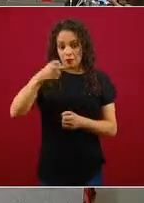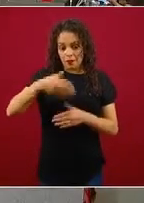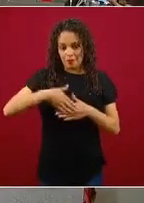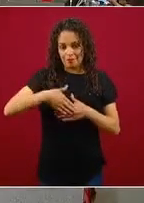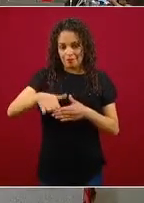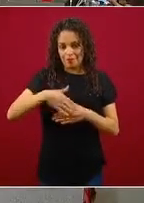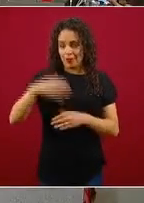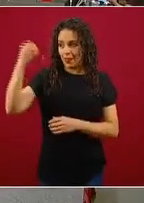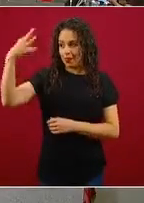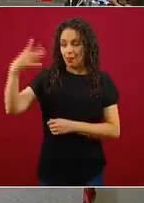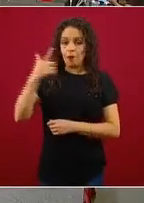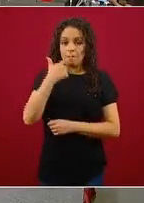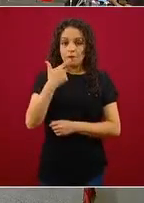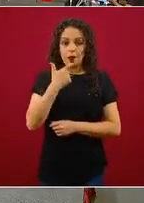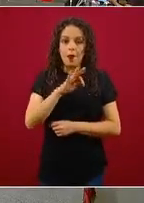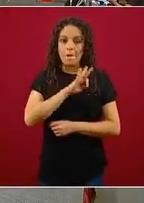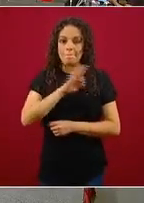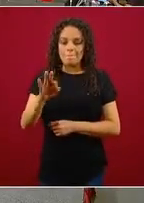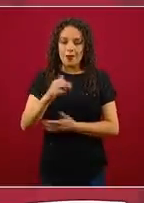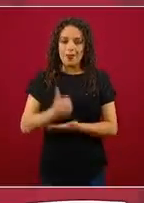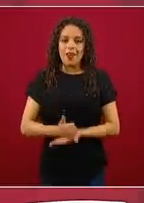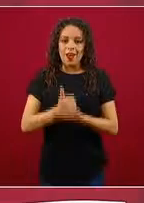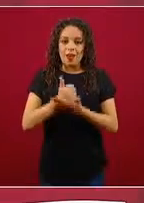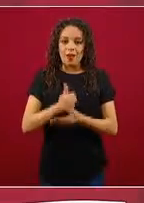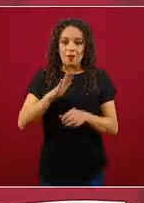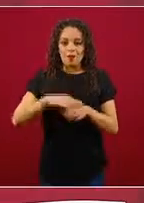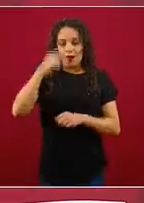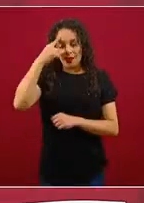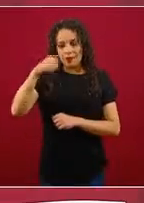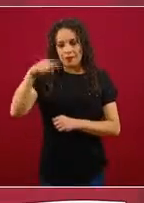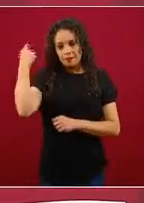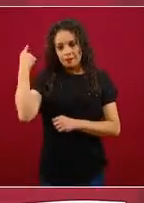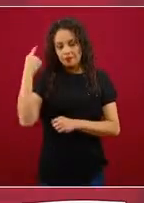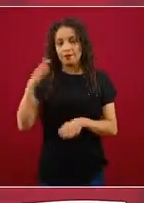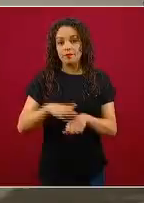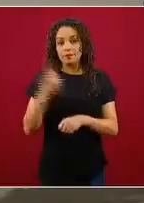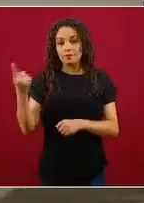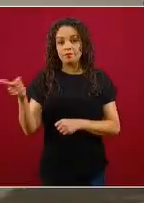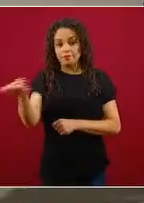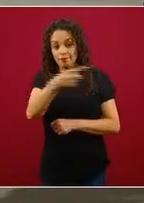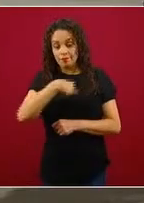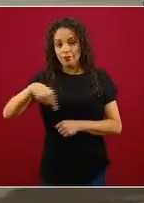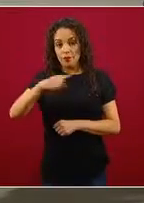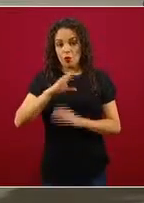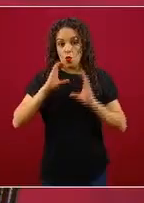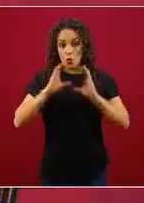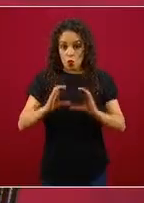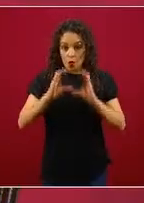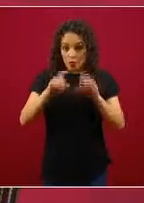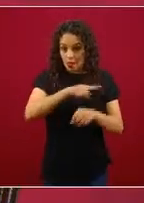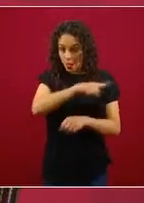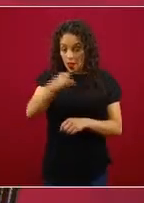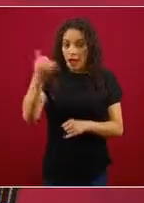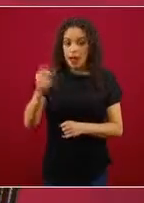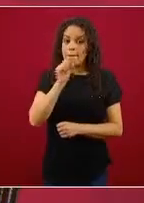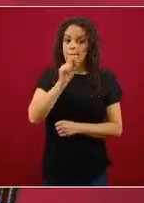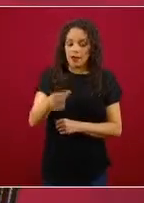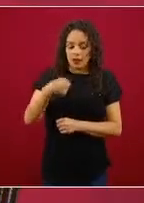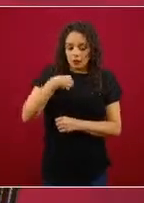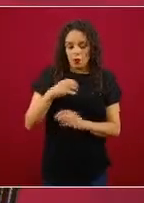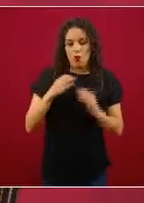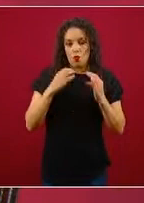rojo nos puede permitir transitar si nos cuidamos y cuidamos a los demás, podemos transitar rápidamente